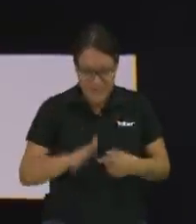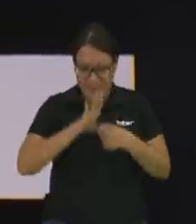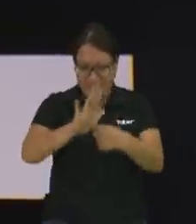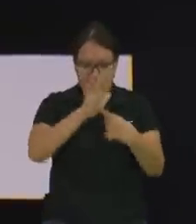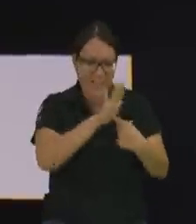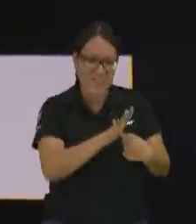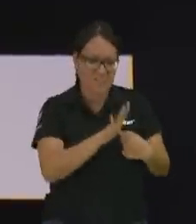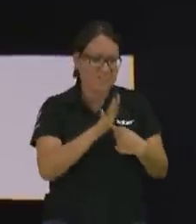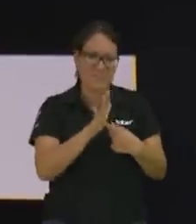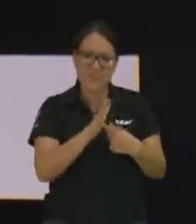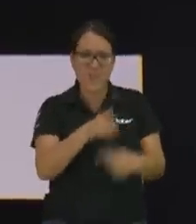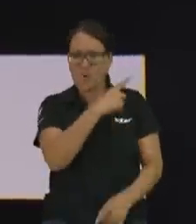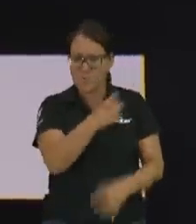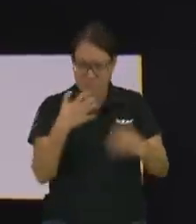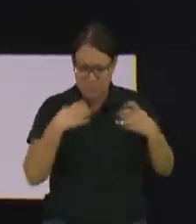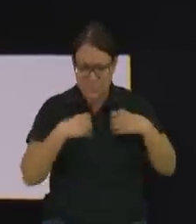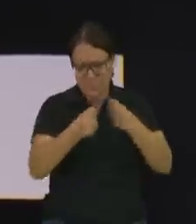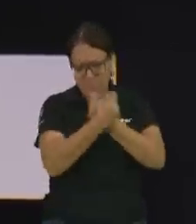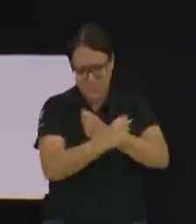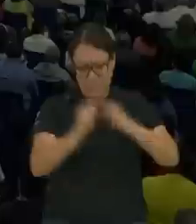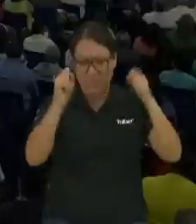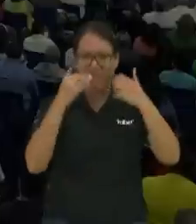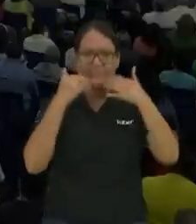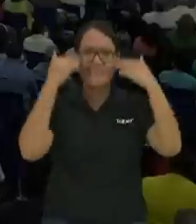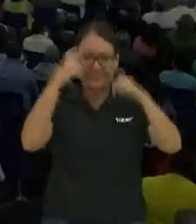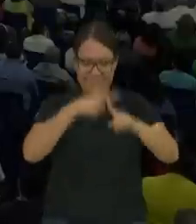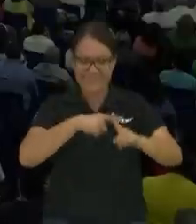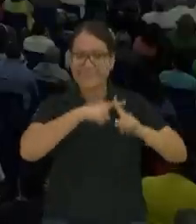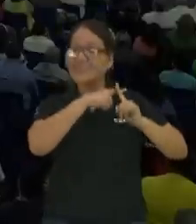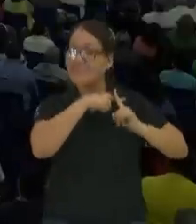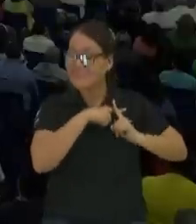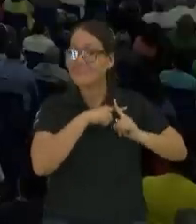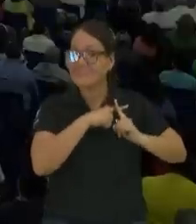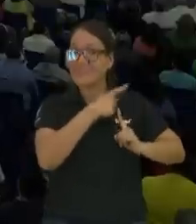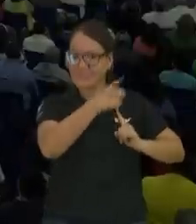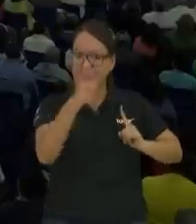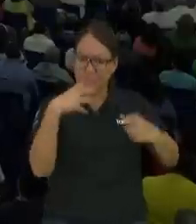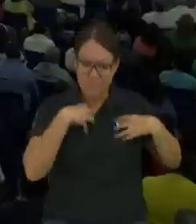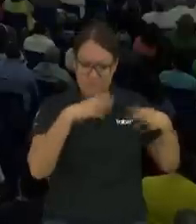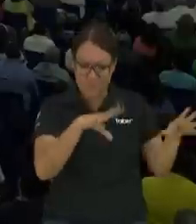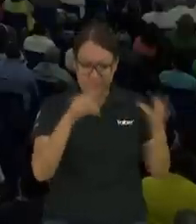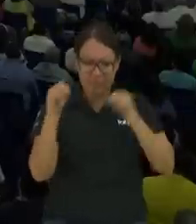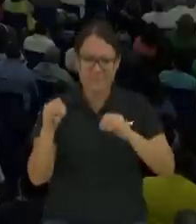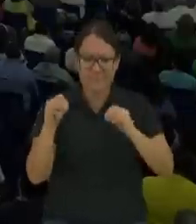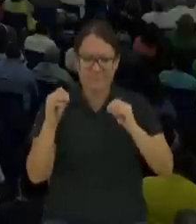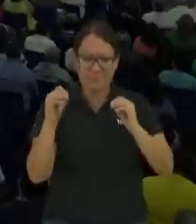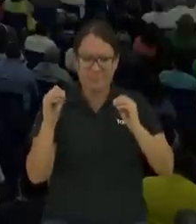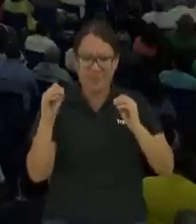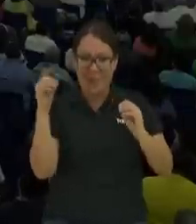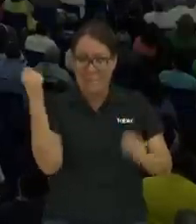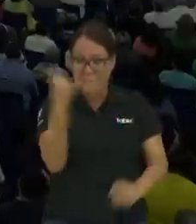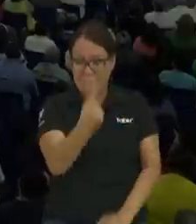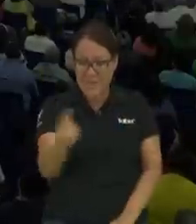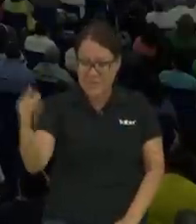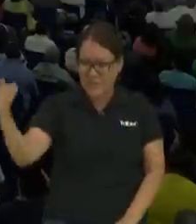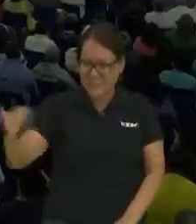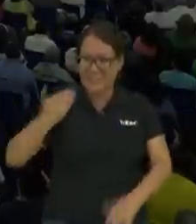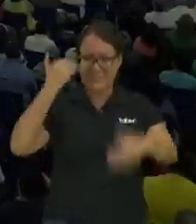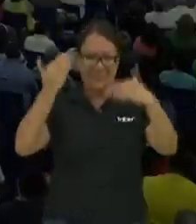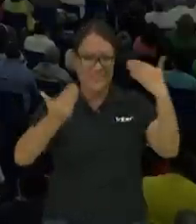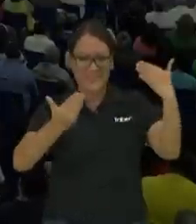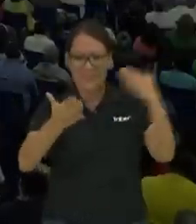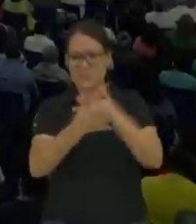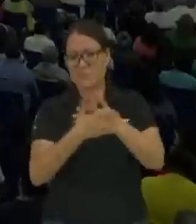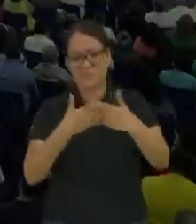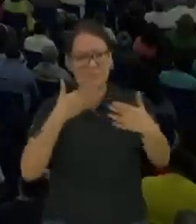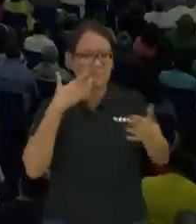Usted viva, sea libre, sea feliz, sea creyente, sea cristiano y deje que el abecedario del creyente que se